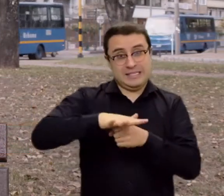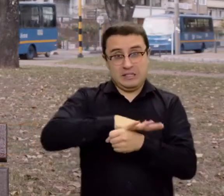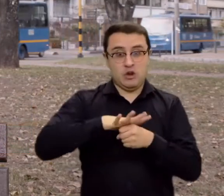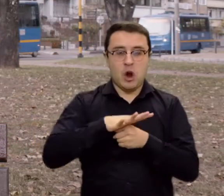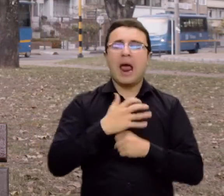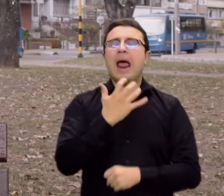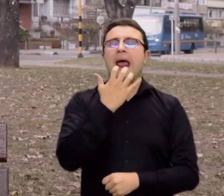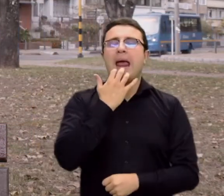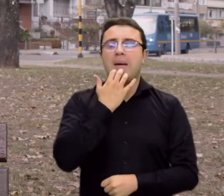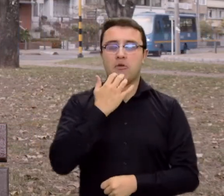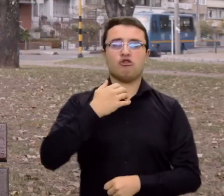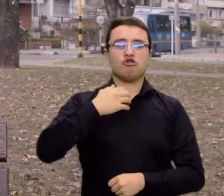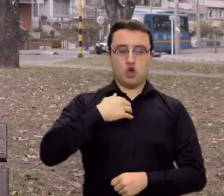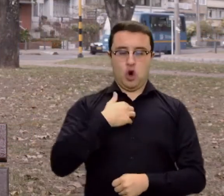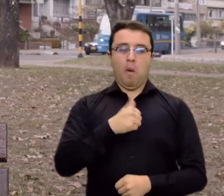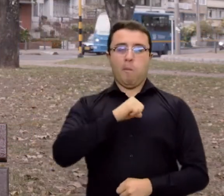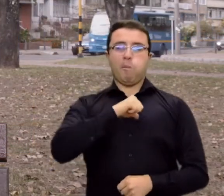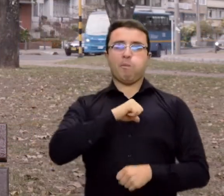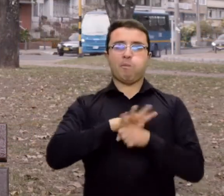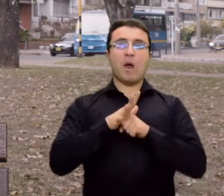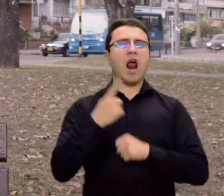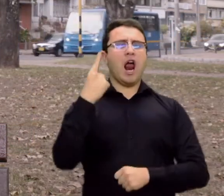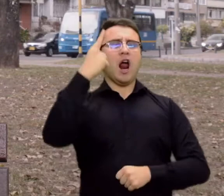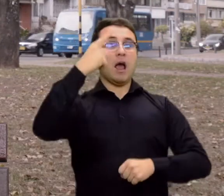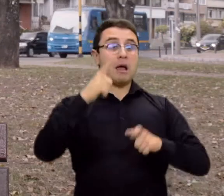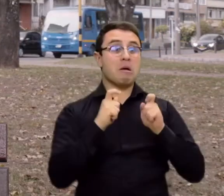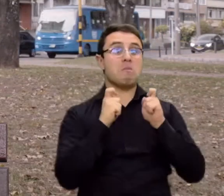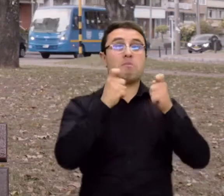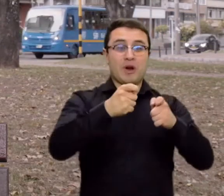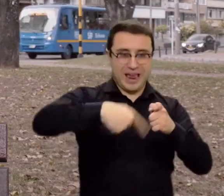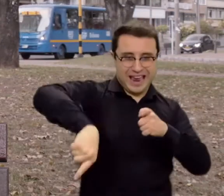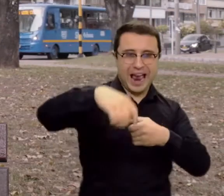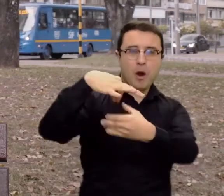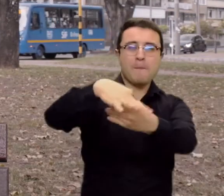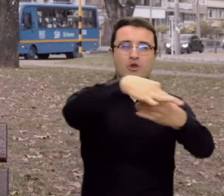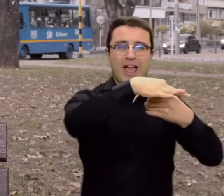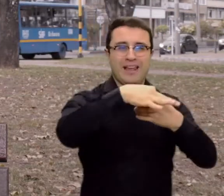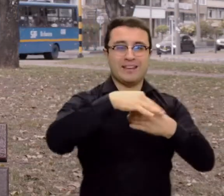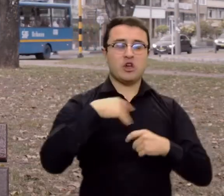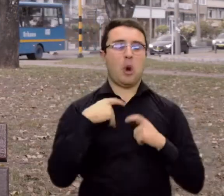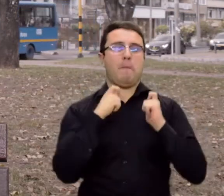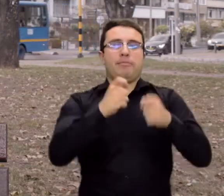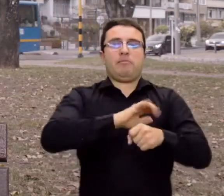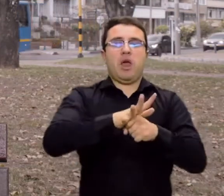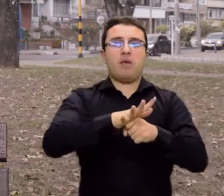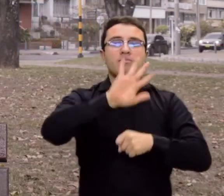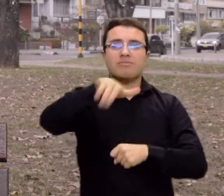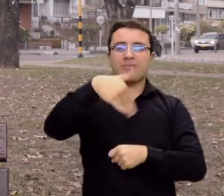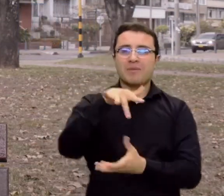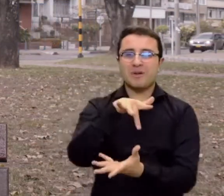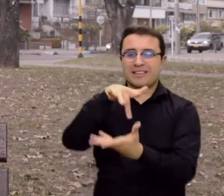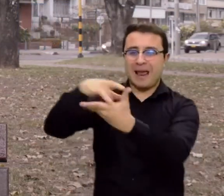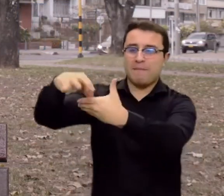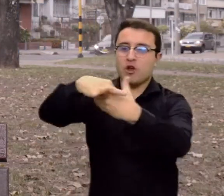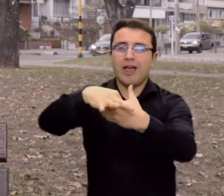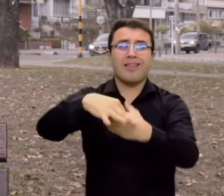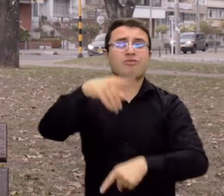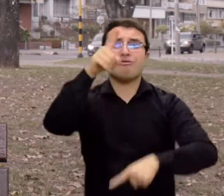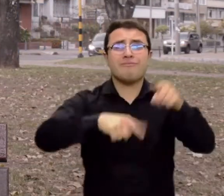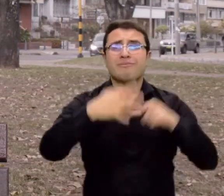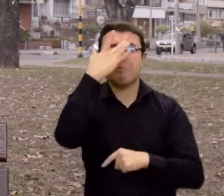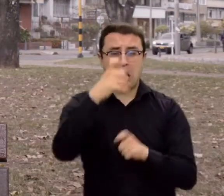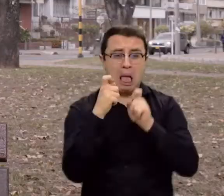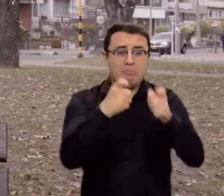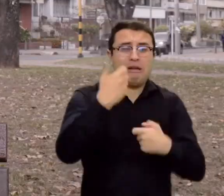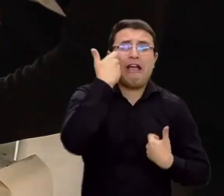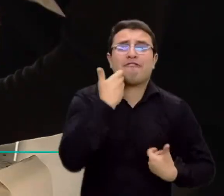mundos, contagiando a las mismas personas que van a votar por ti y que tal entonces que el día de las elecciones no puedan salir a